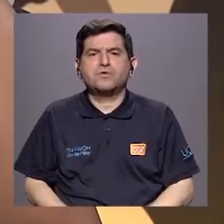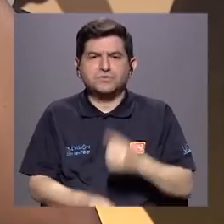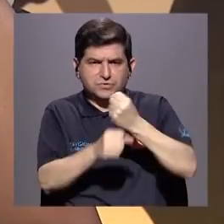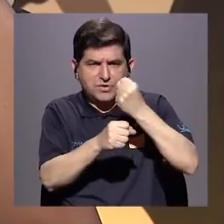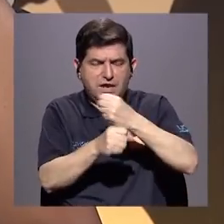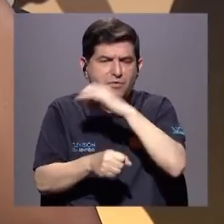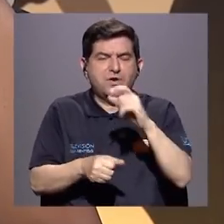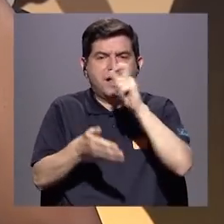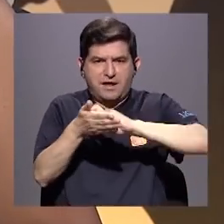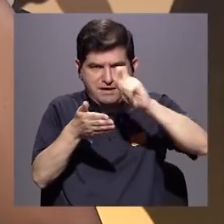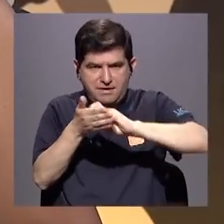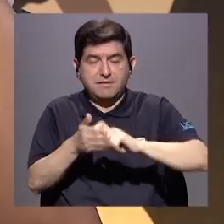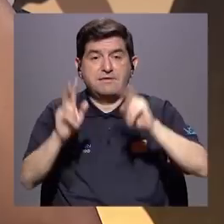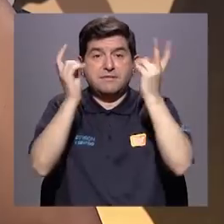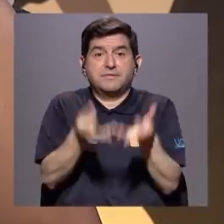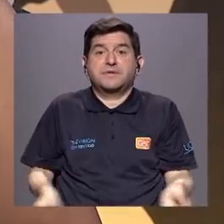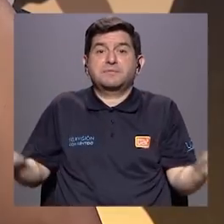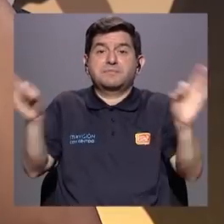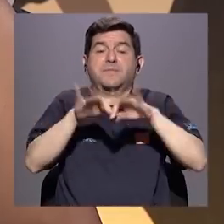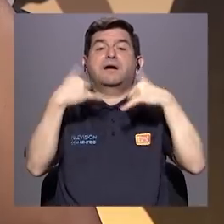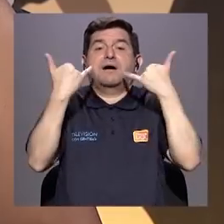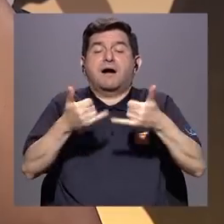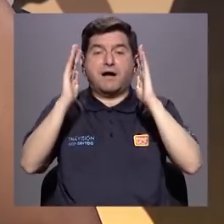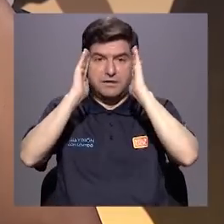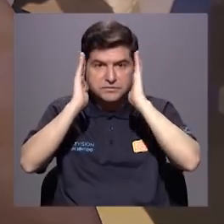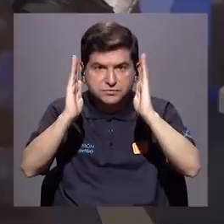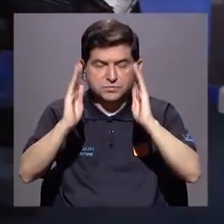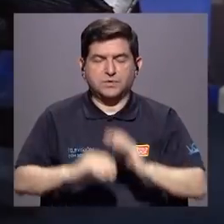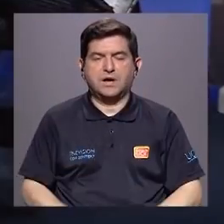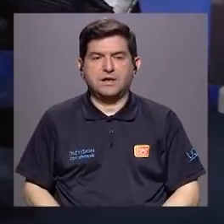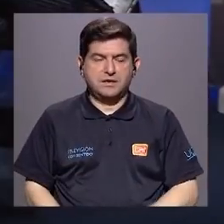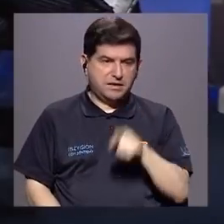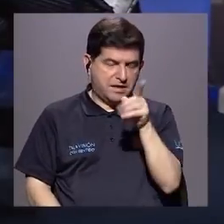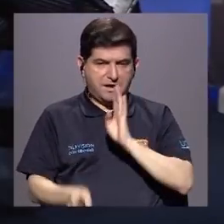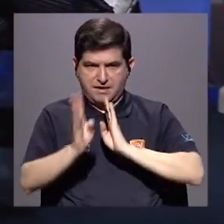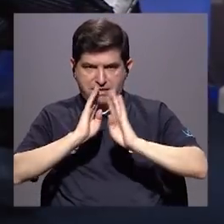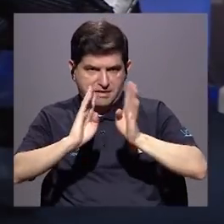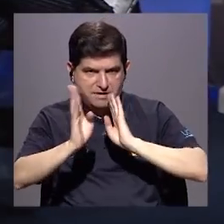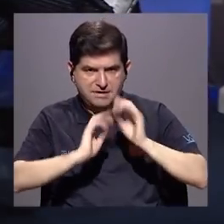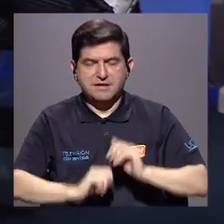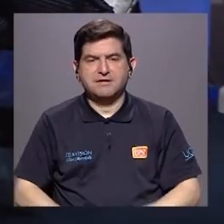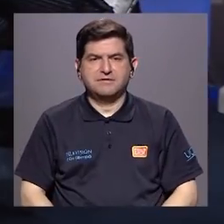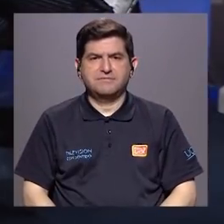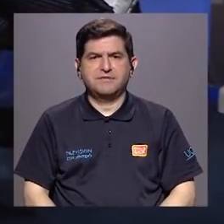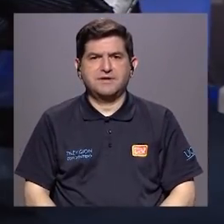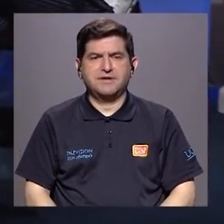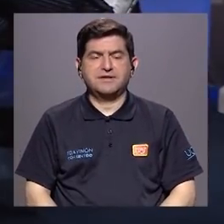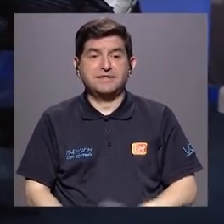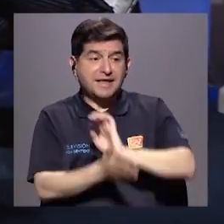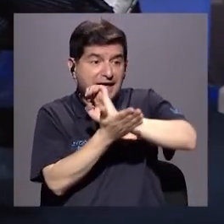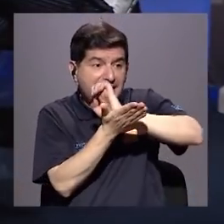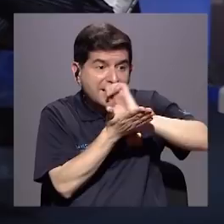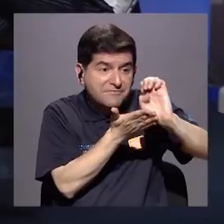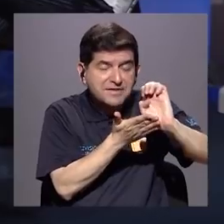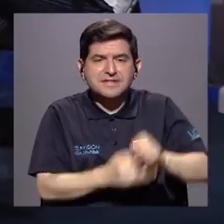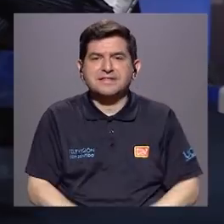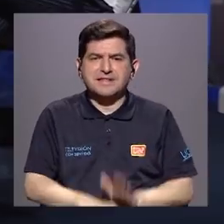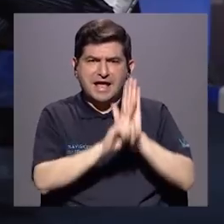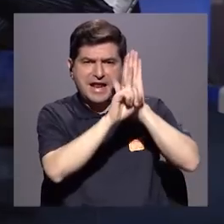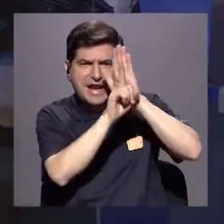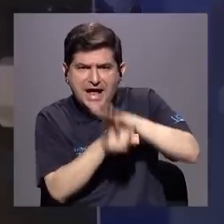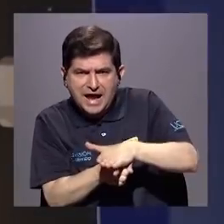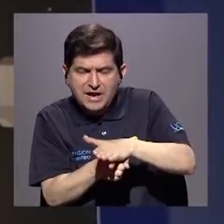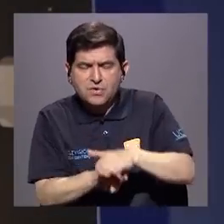desarrollar un tema muy importante y muy actual. Hoy vamos a hablar con Ingrid acerca de la prevención del acoso,